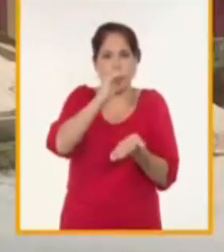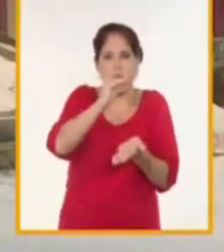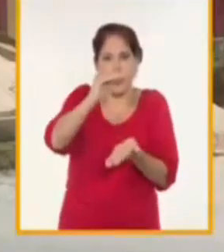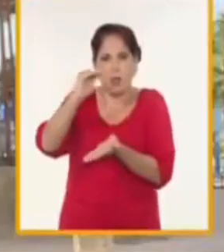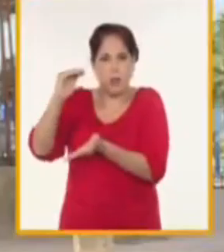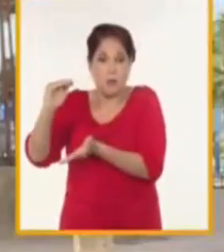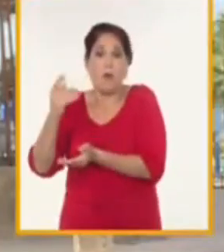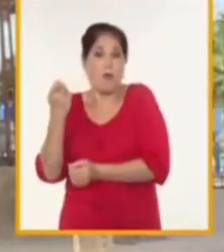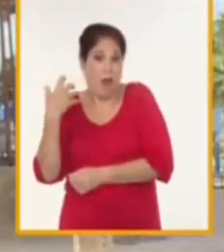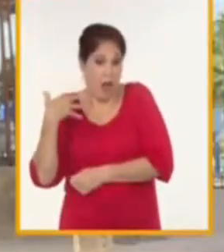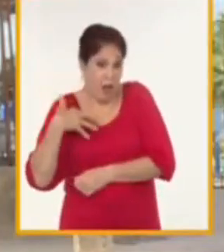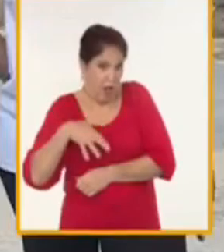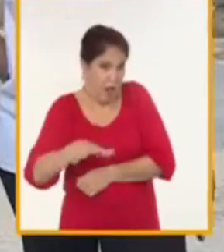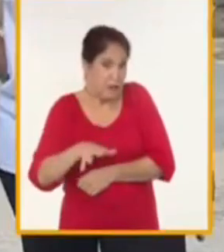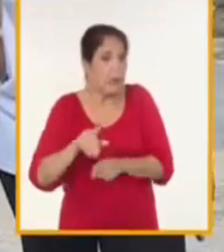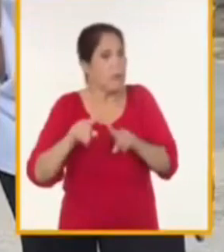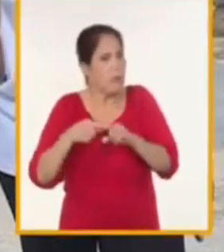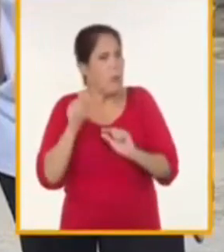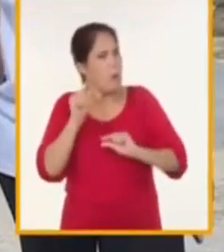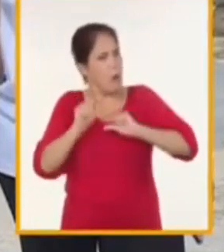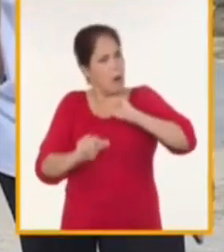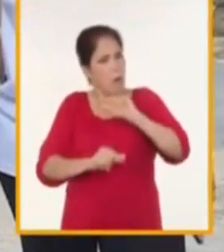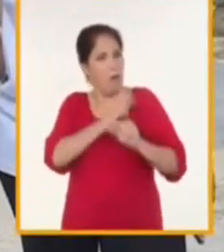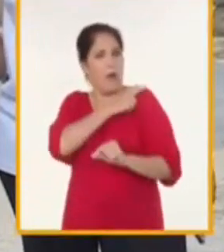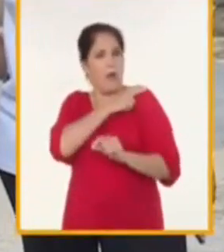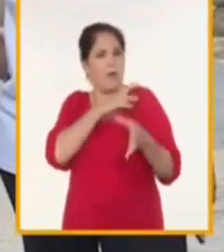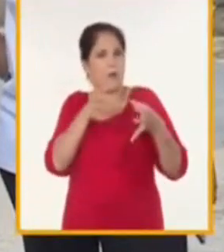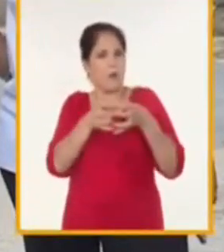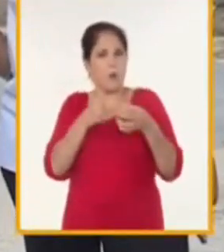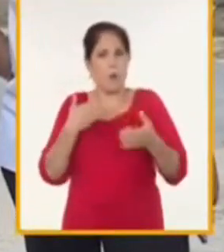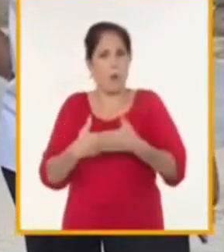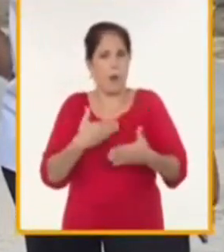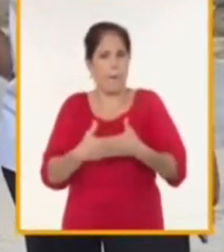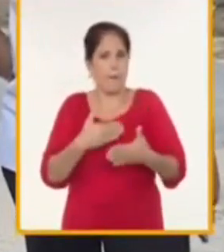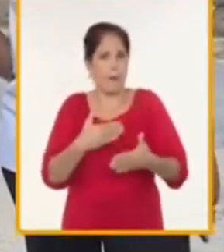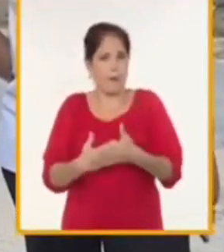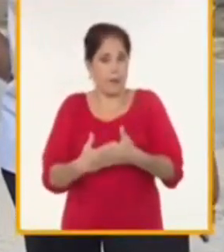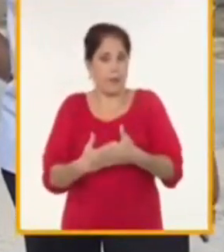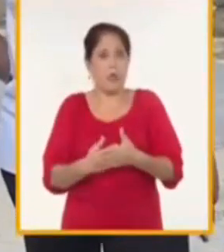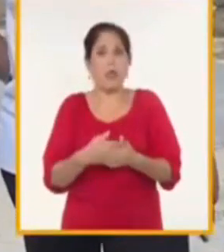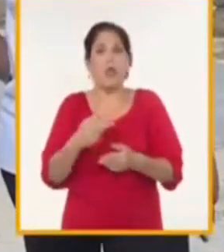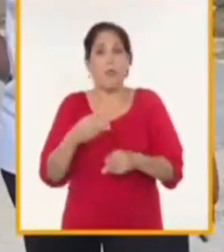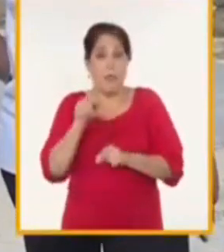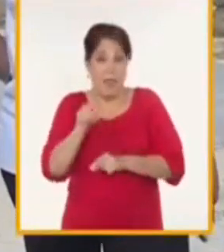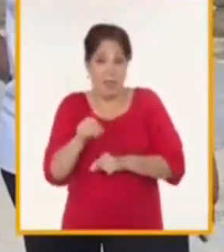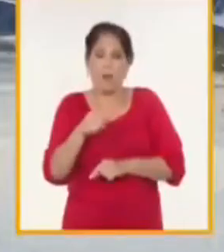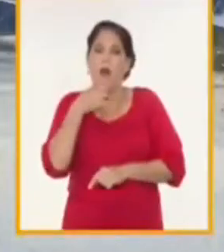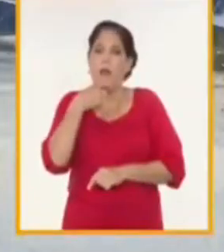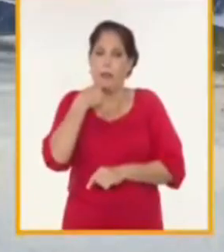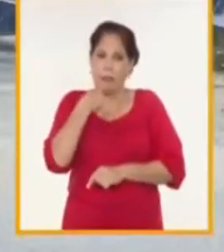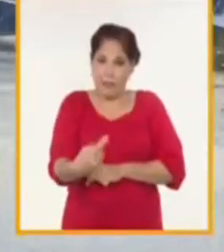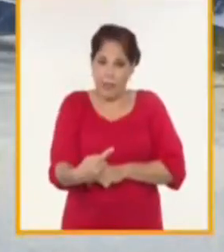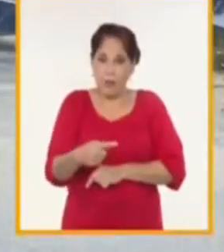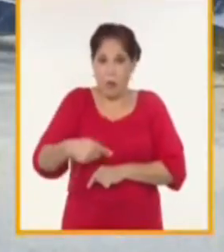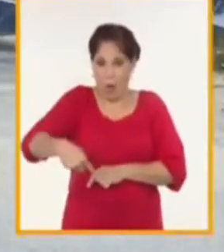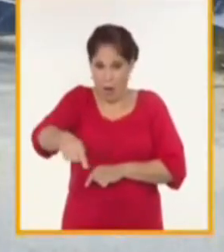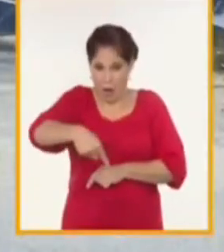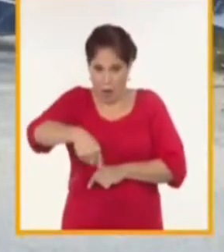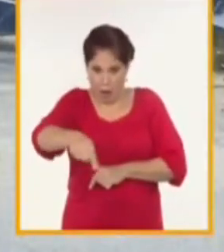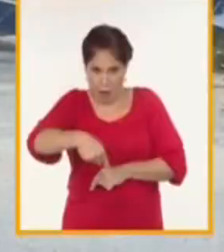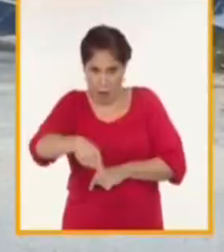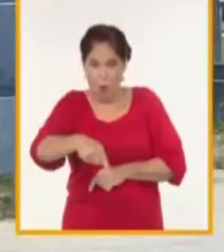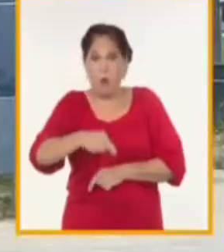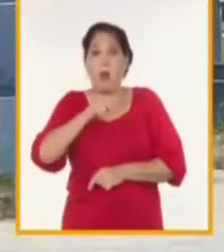falta mucho por hacer pero el jefe del grupo de la inversión Leonel Valdés asegura que en los 23